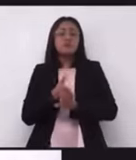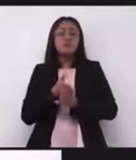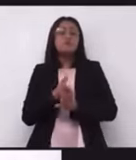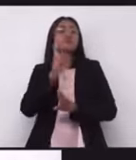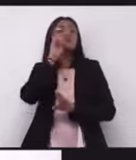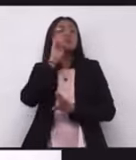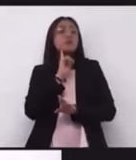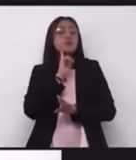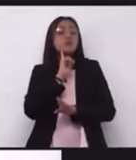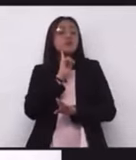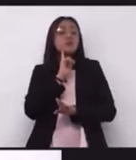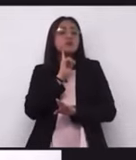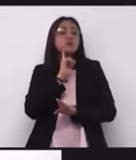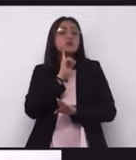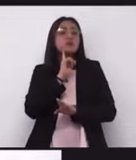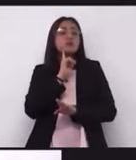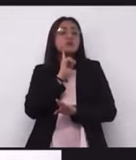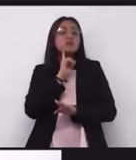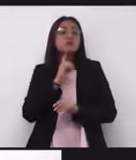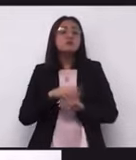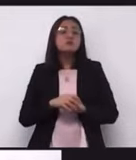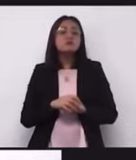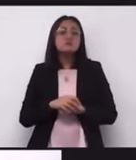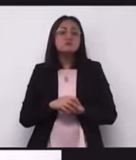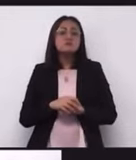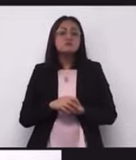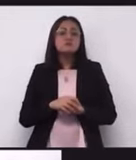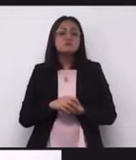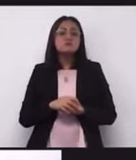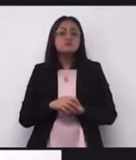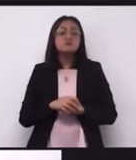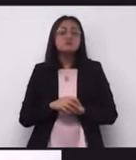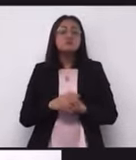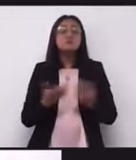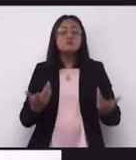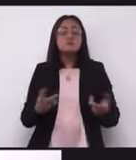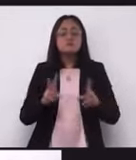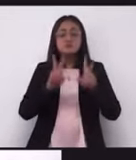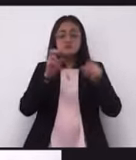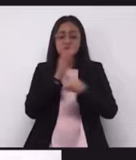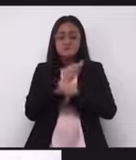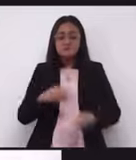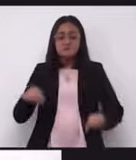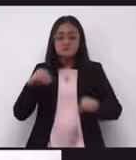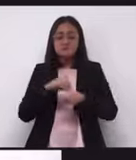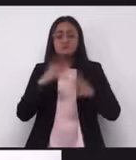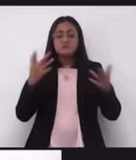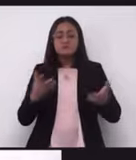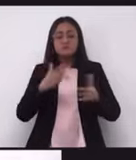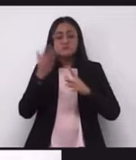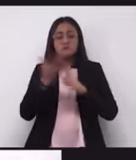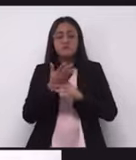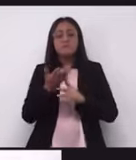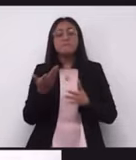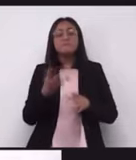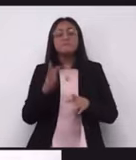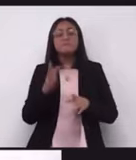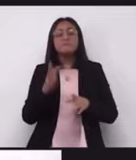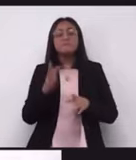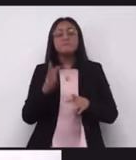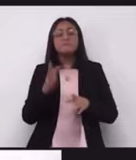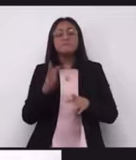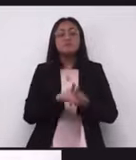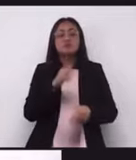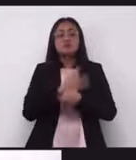de las mujeres en razón de género en los términos establecidos en el apartado de efectos de